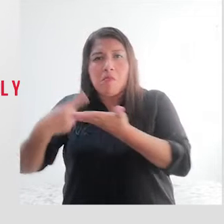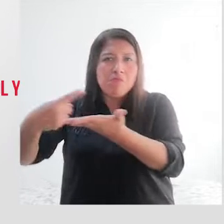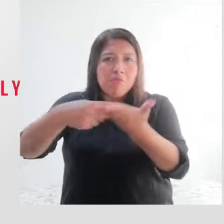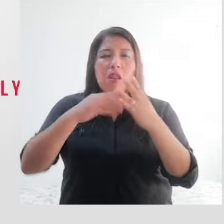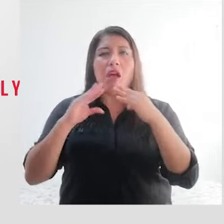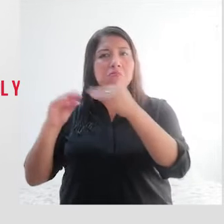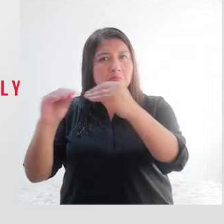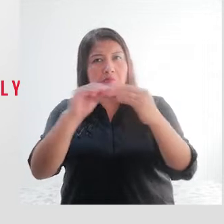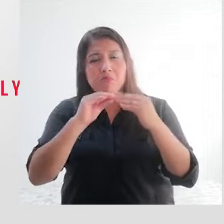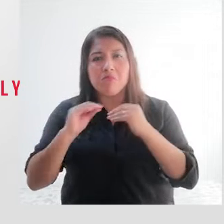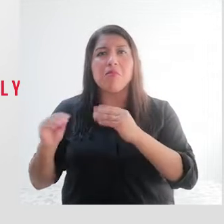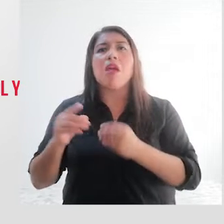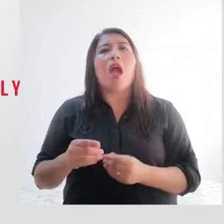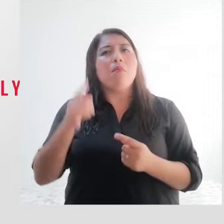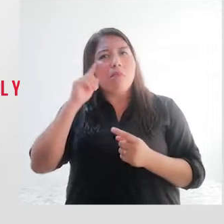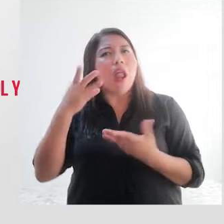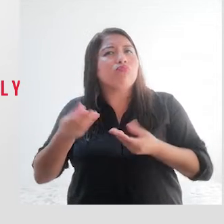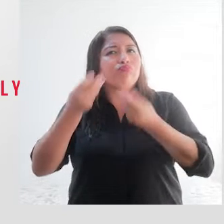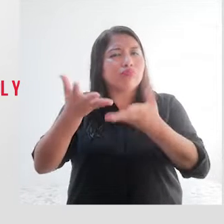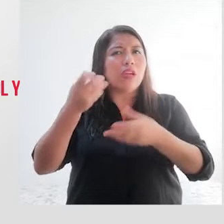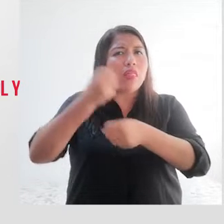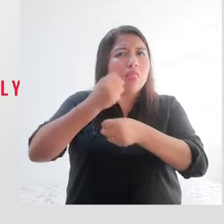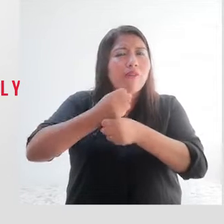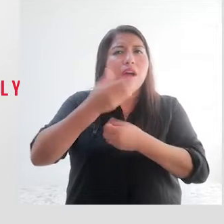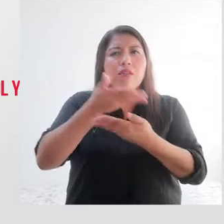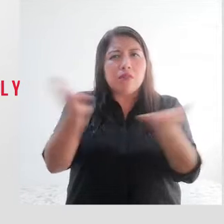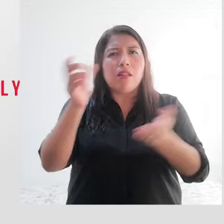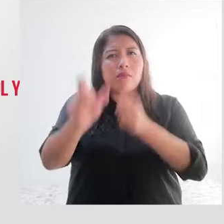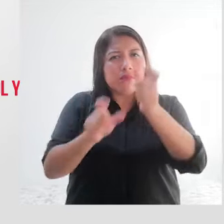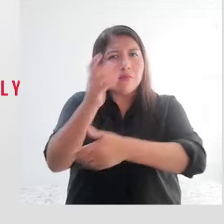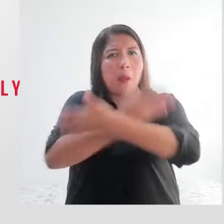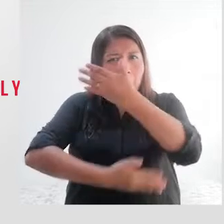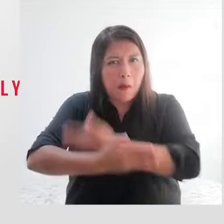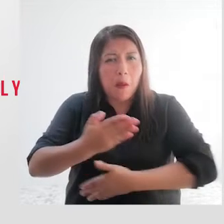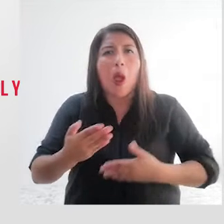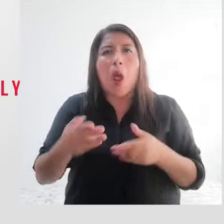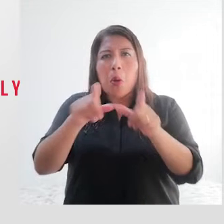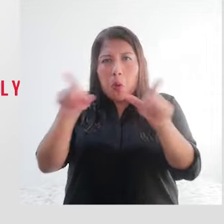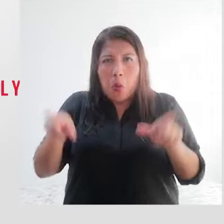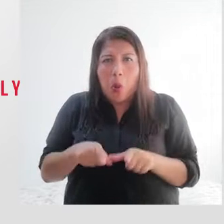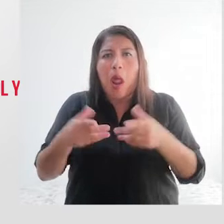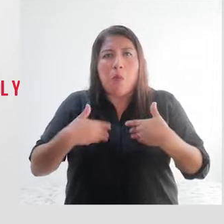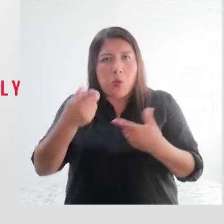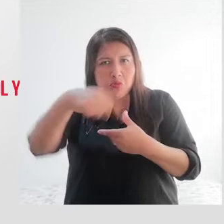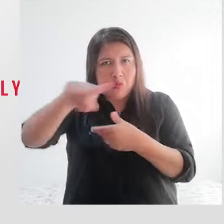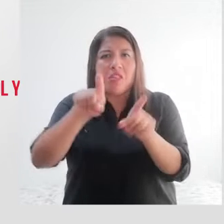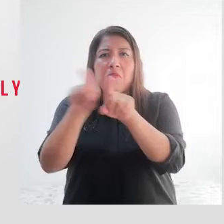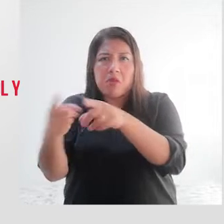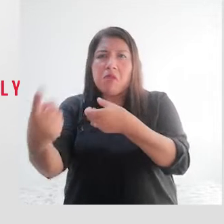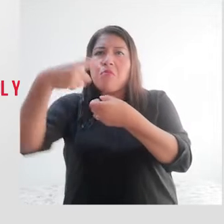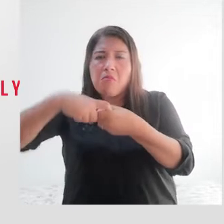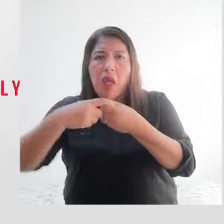Regional para las Personas con Discapacidad y sus organizaciones. Espacio participativo que busca